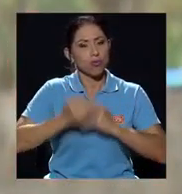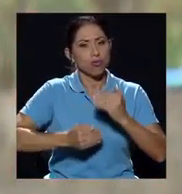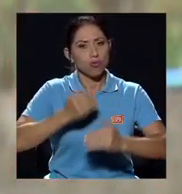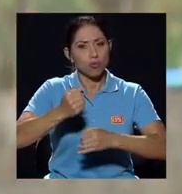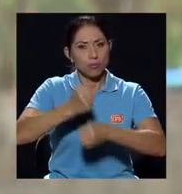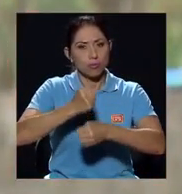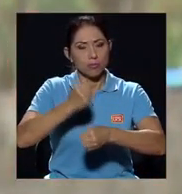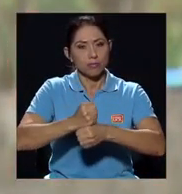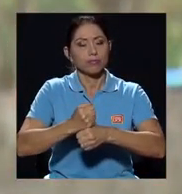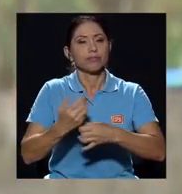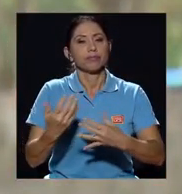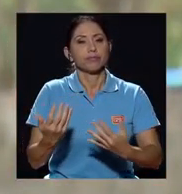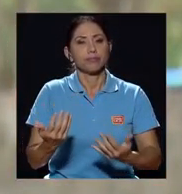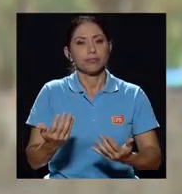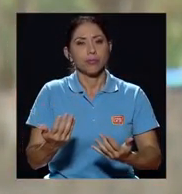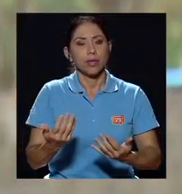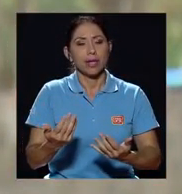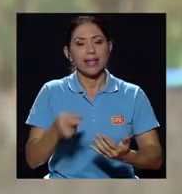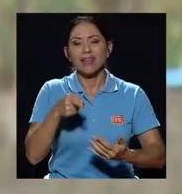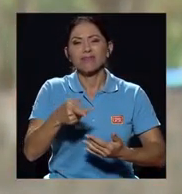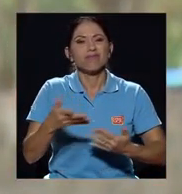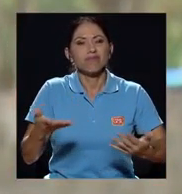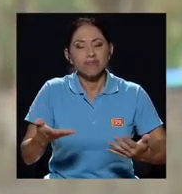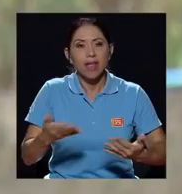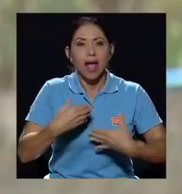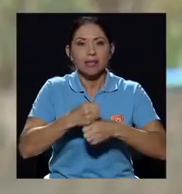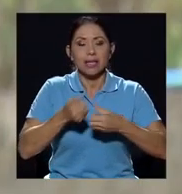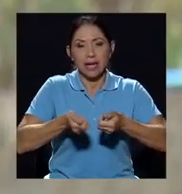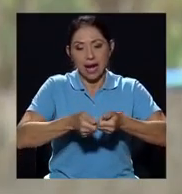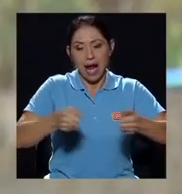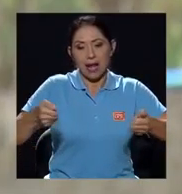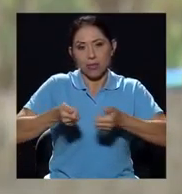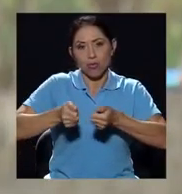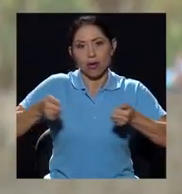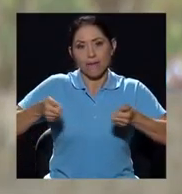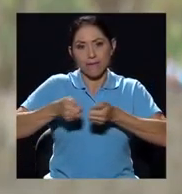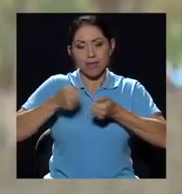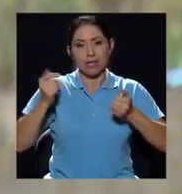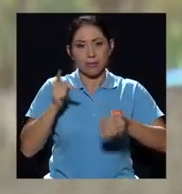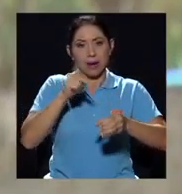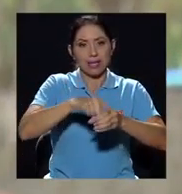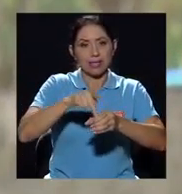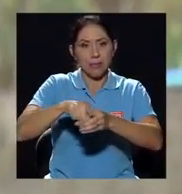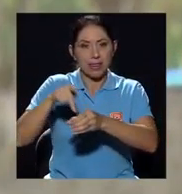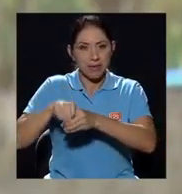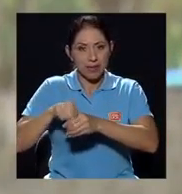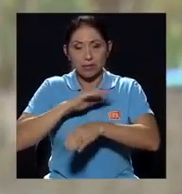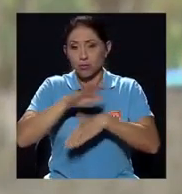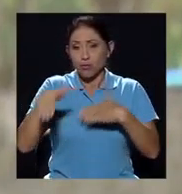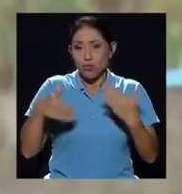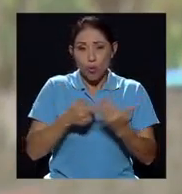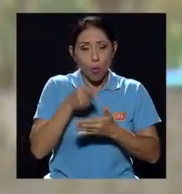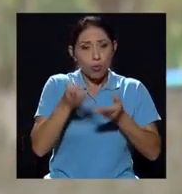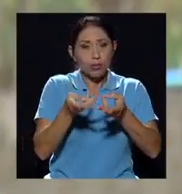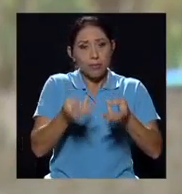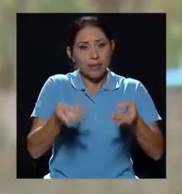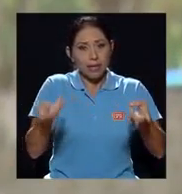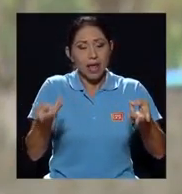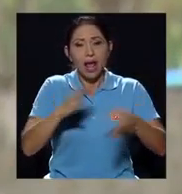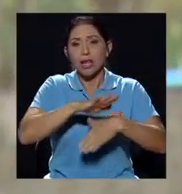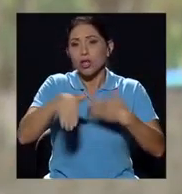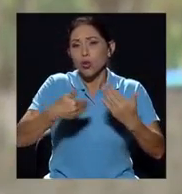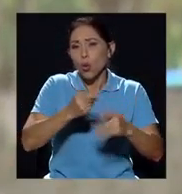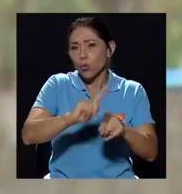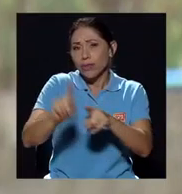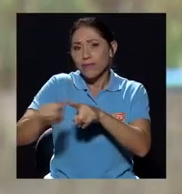trabajo que consistía en realizar cartografías participativas. Entonces todo ese material y otro tipo